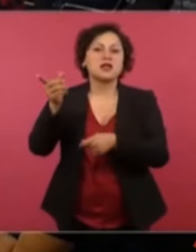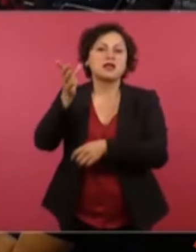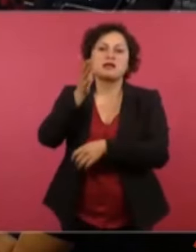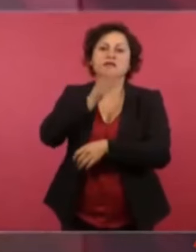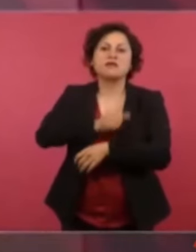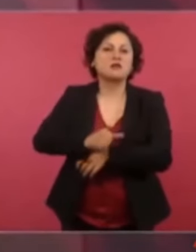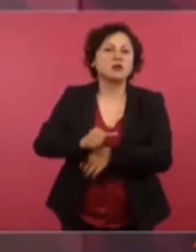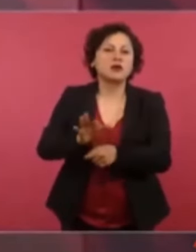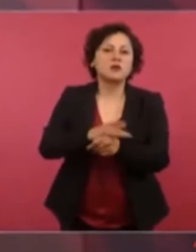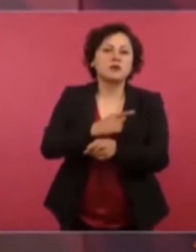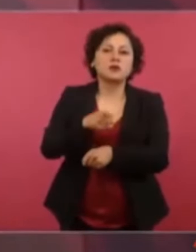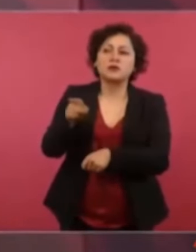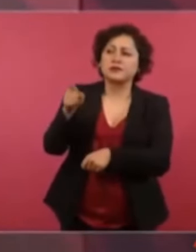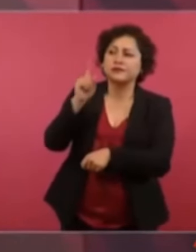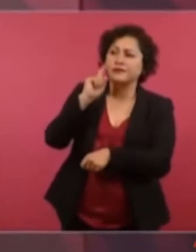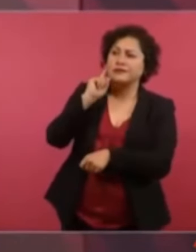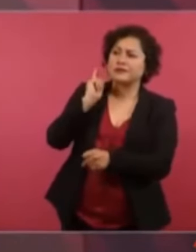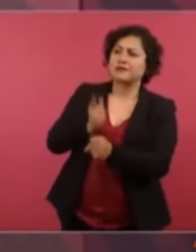no se resiste